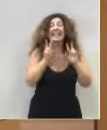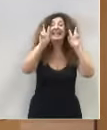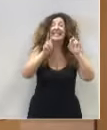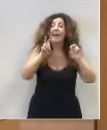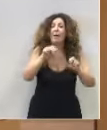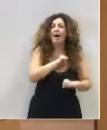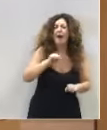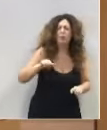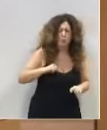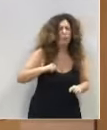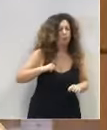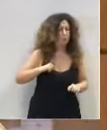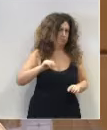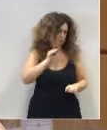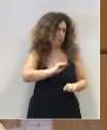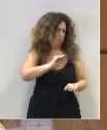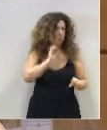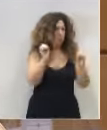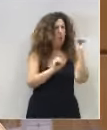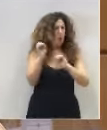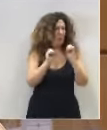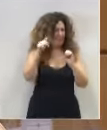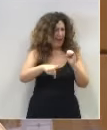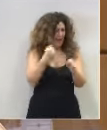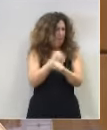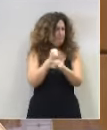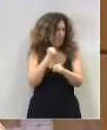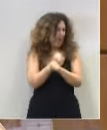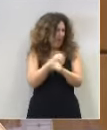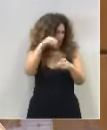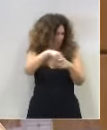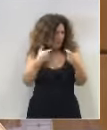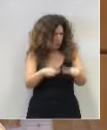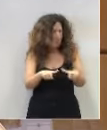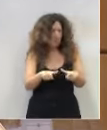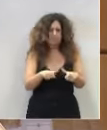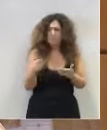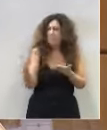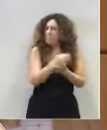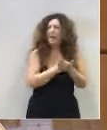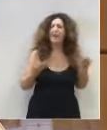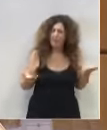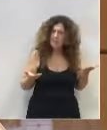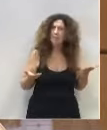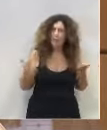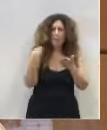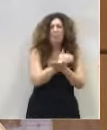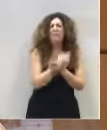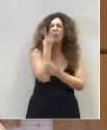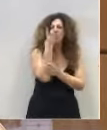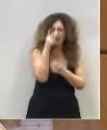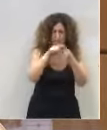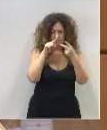porcentaje altísimo del empleo en estos sectores, se va a beneficiar por una triple vía. Primero,